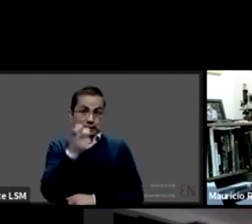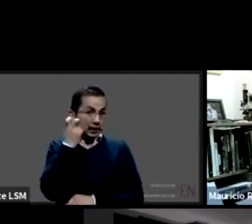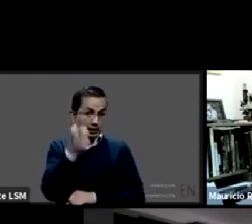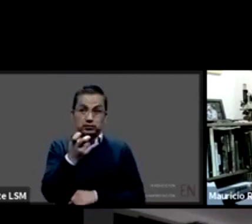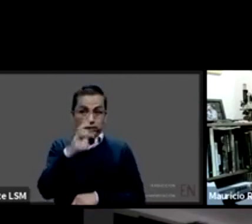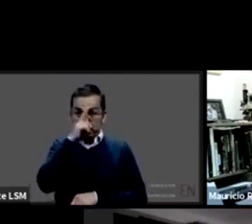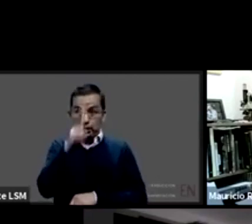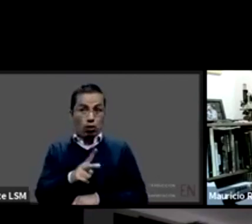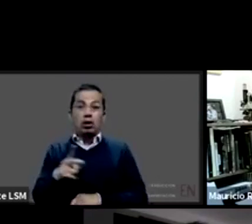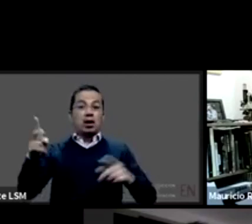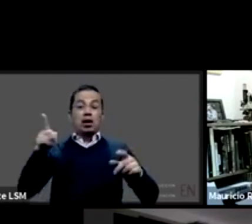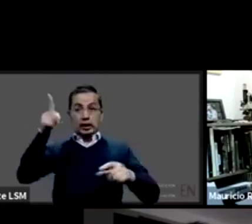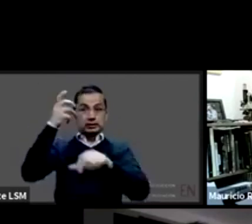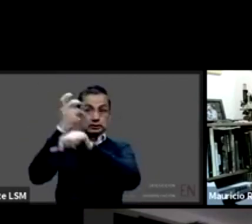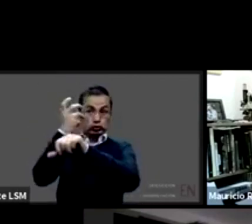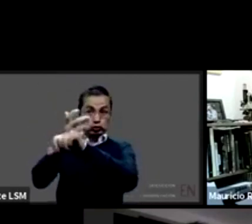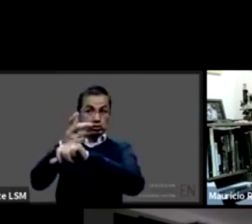causas de muerte en los estados unidos